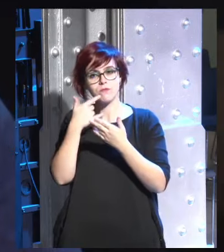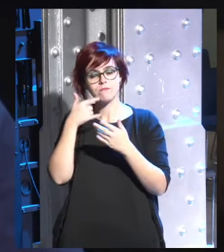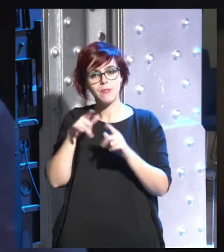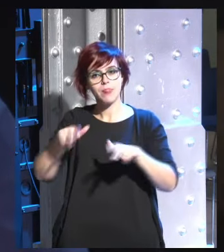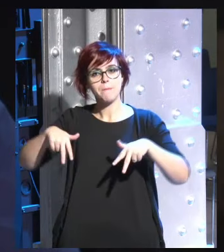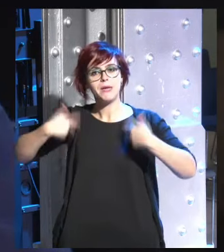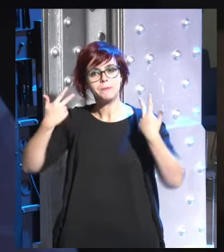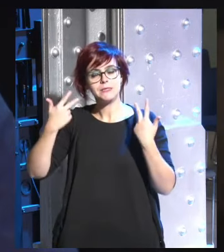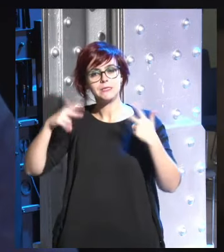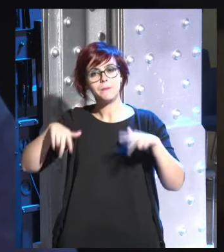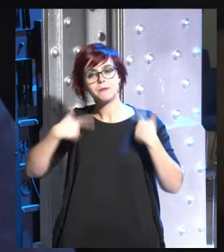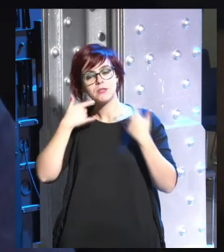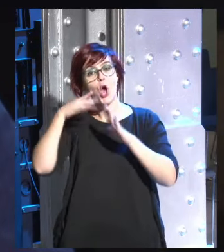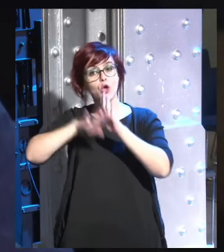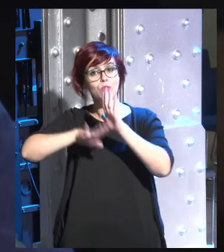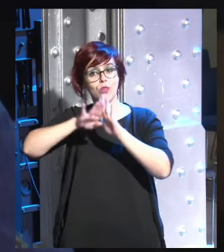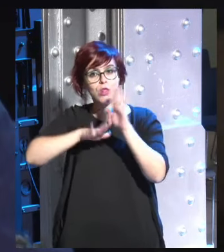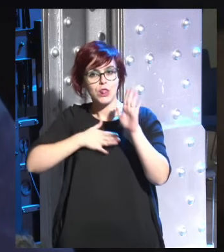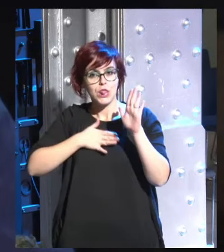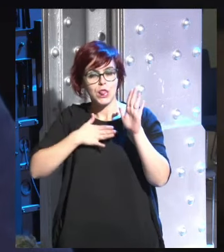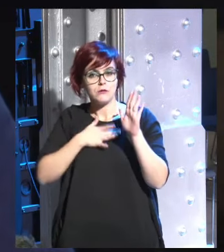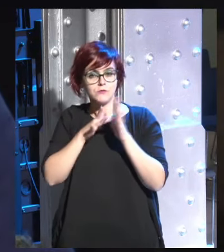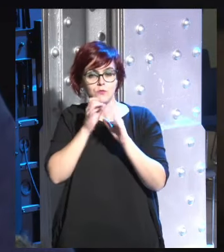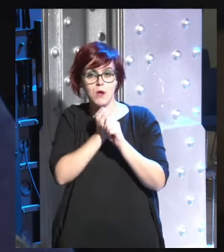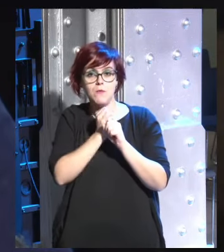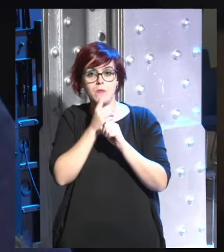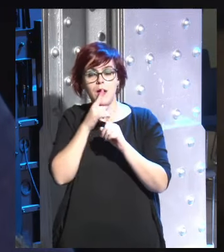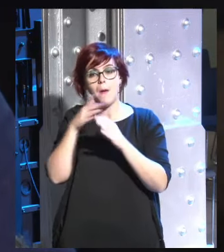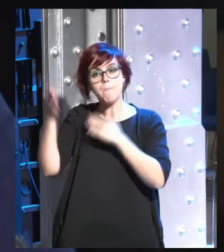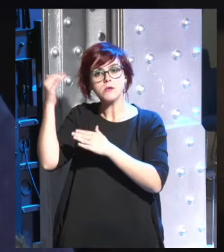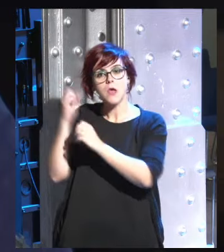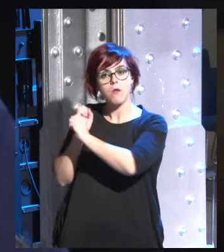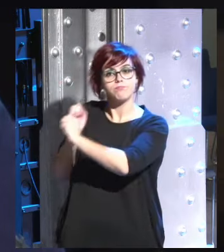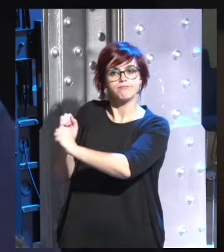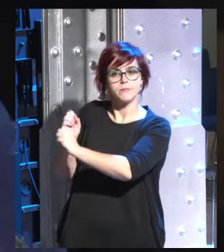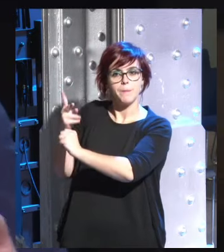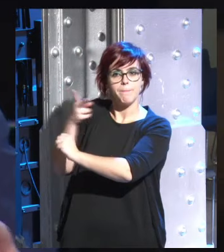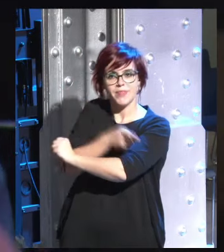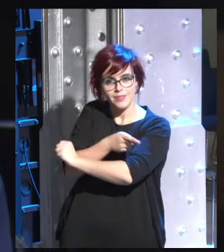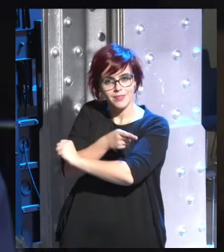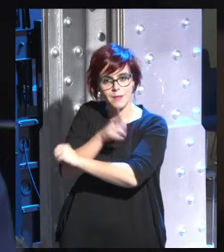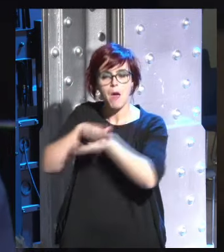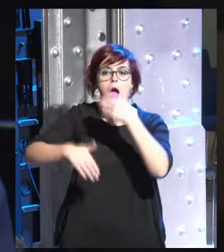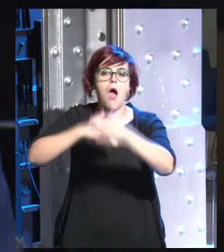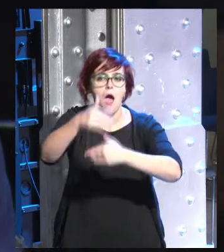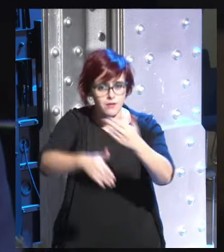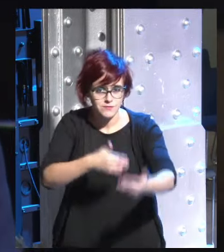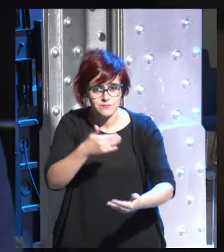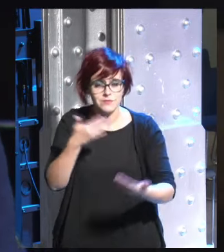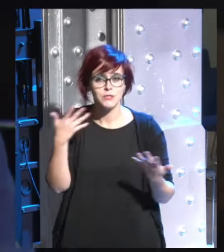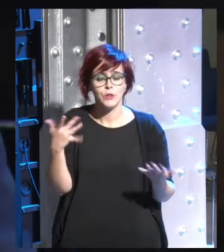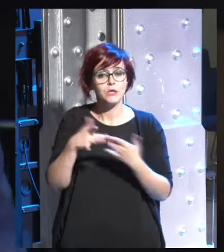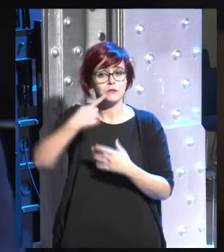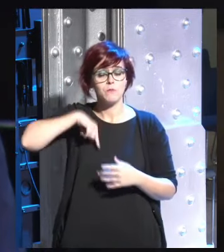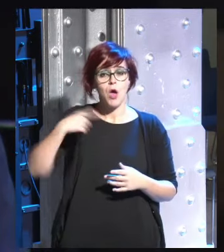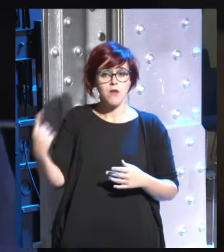de las condiciones que nos atan en el pasado o que nos atan al pasado cada uno de nosotros